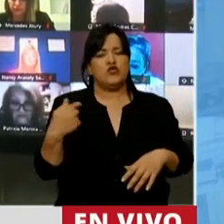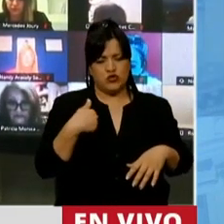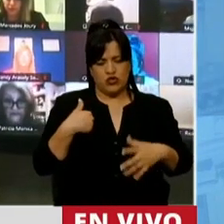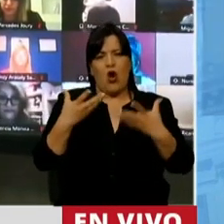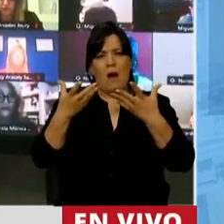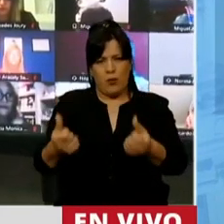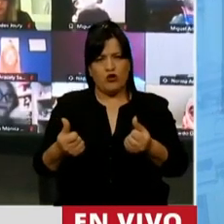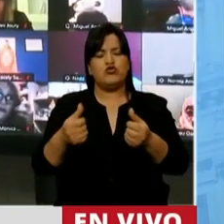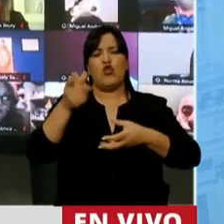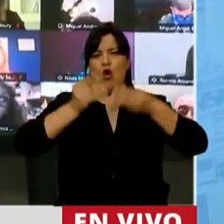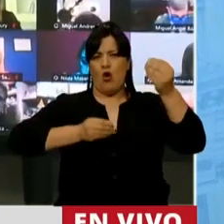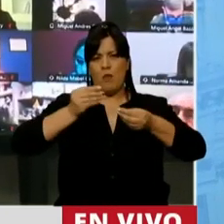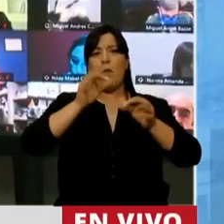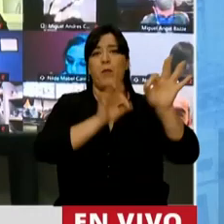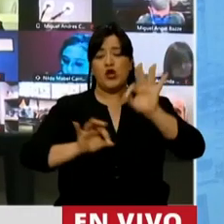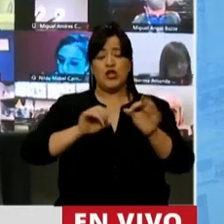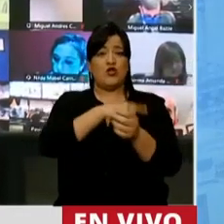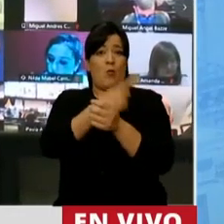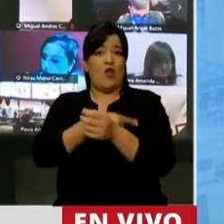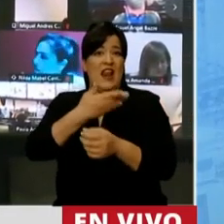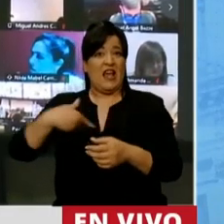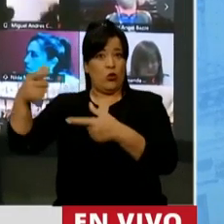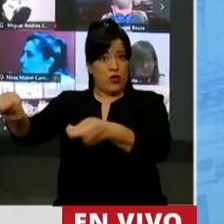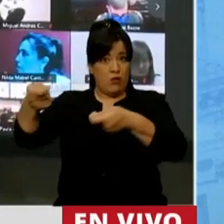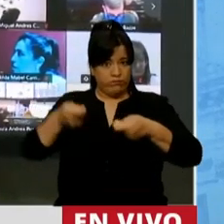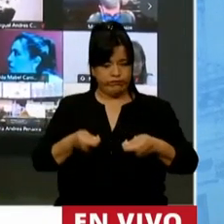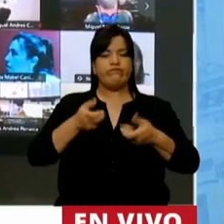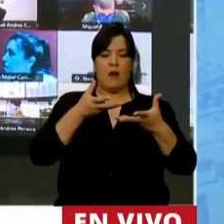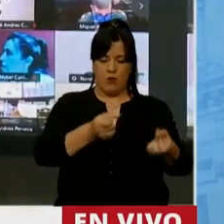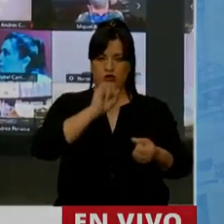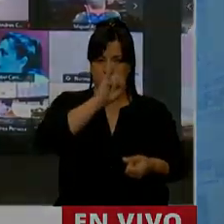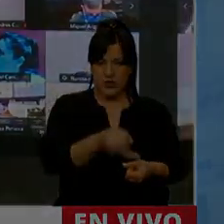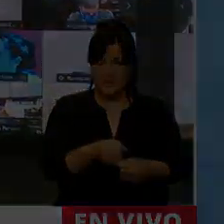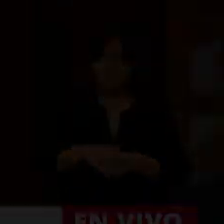acompañar este proyecto que viene del Poder Ejecutivo. Muchas gracias. Gracias, diputado.